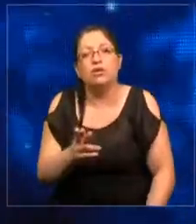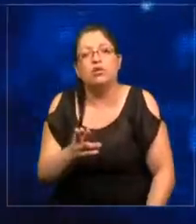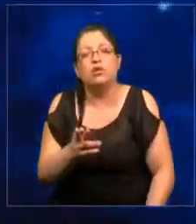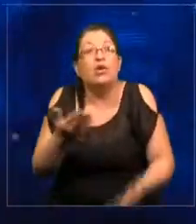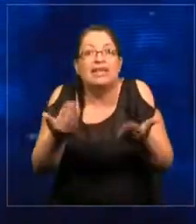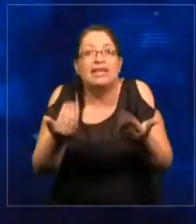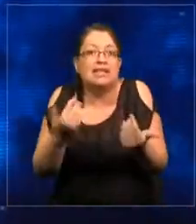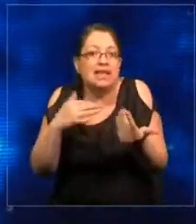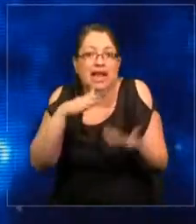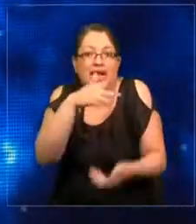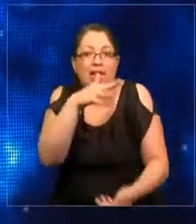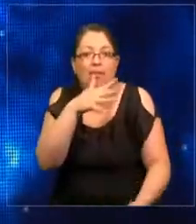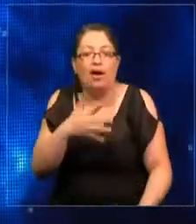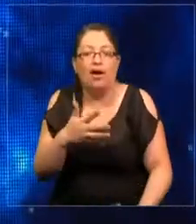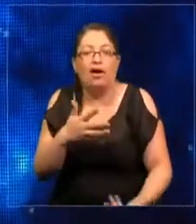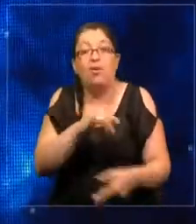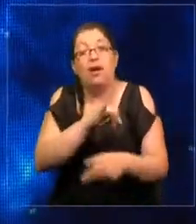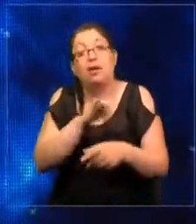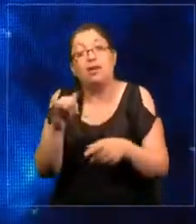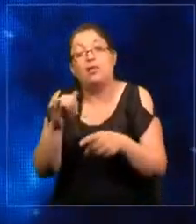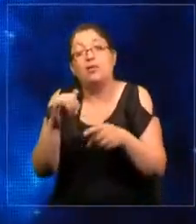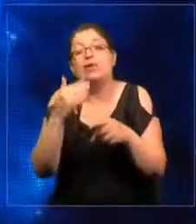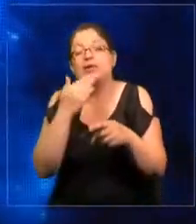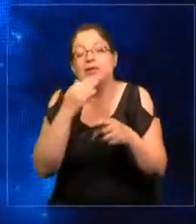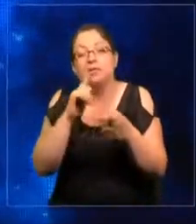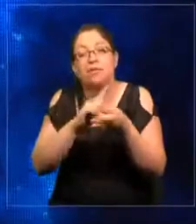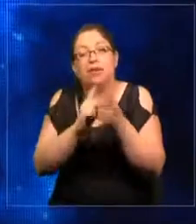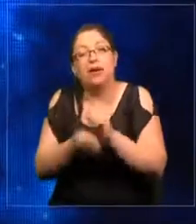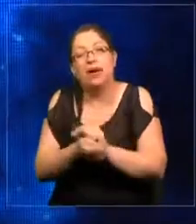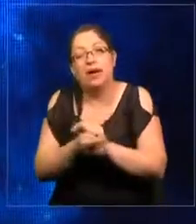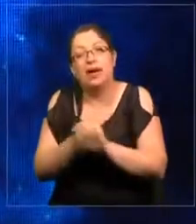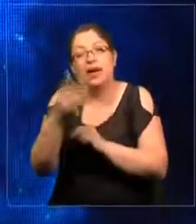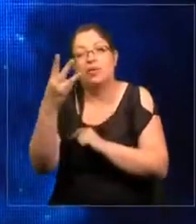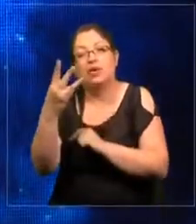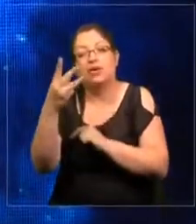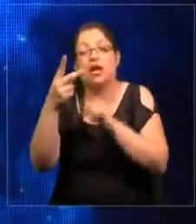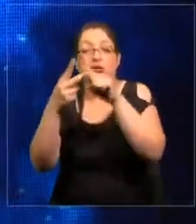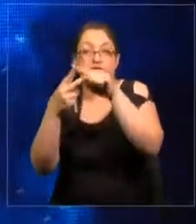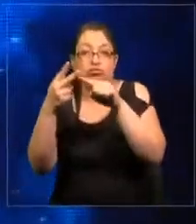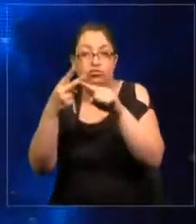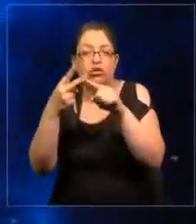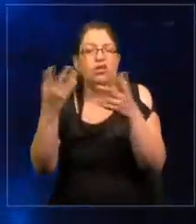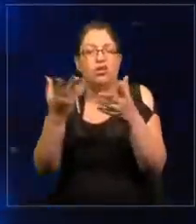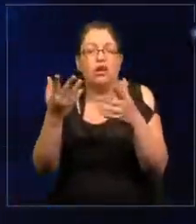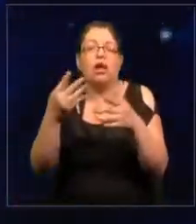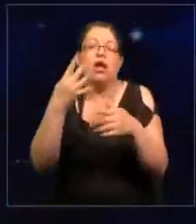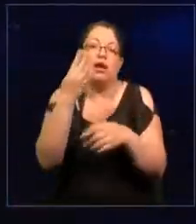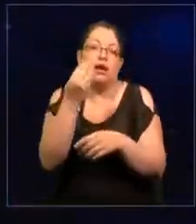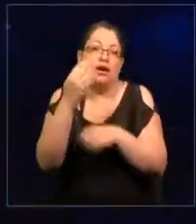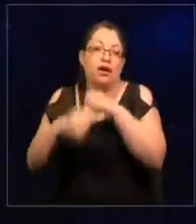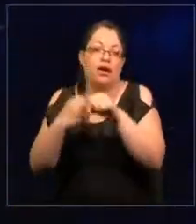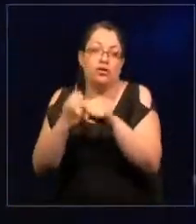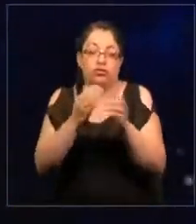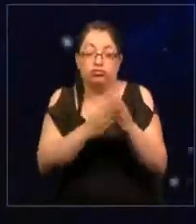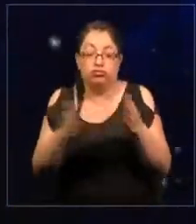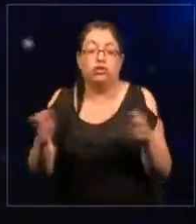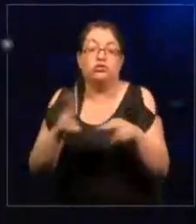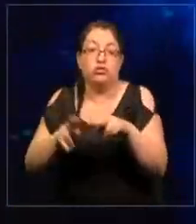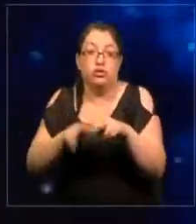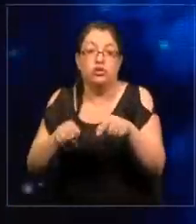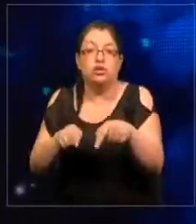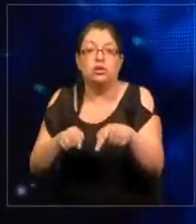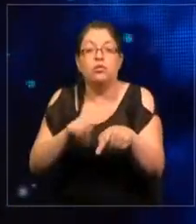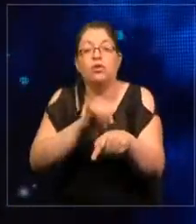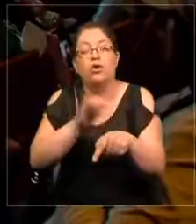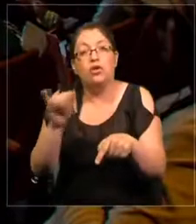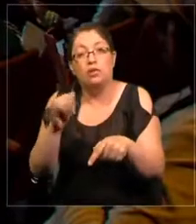de agua. Y luego cambiamos a dos tercios en solo 14 años. Y en los próximos años también vamos a tener